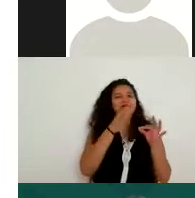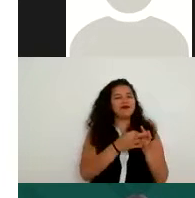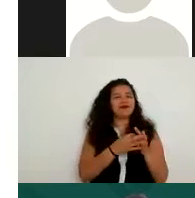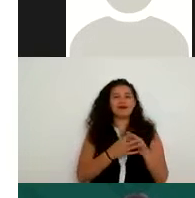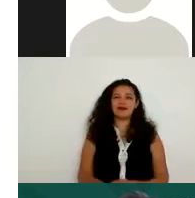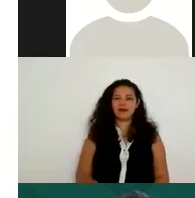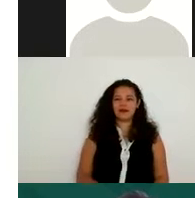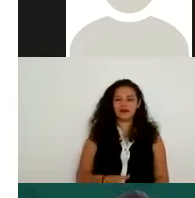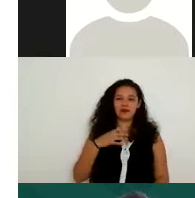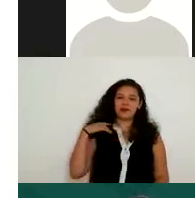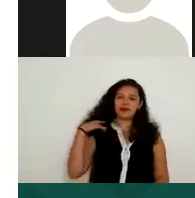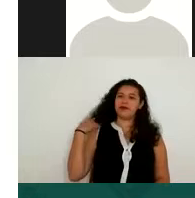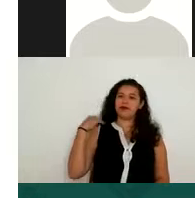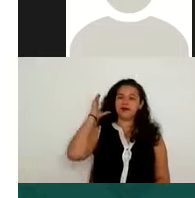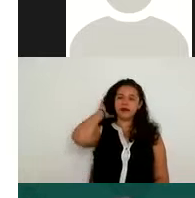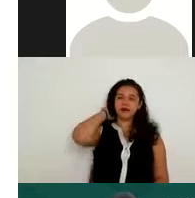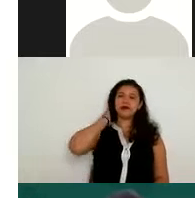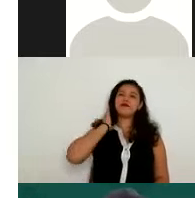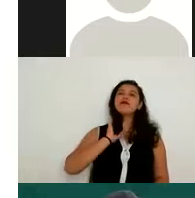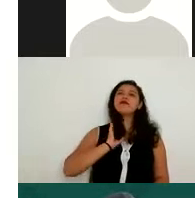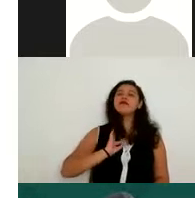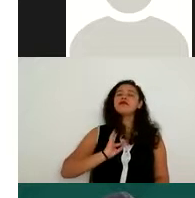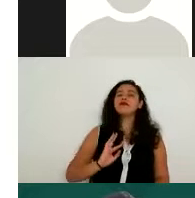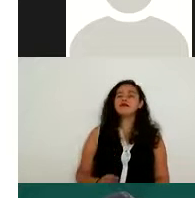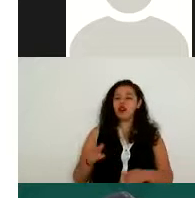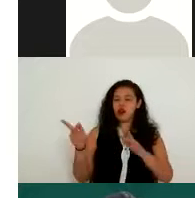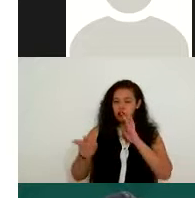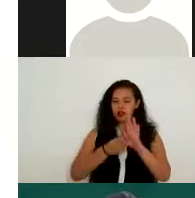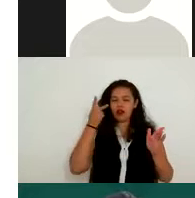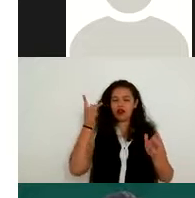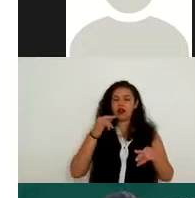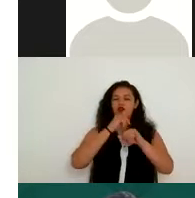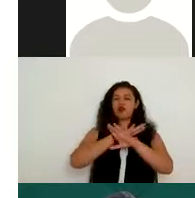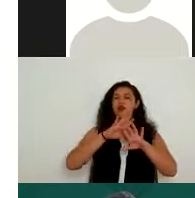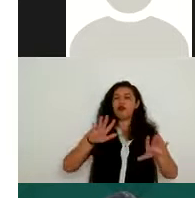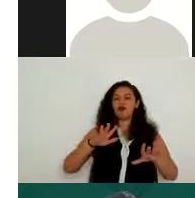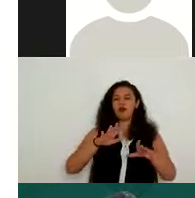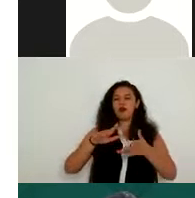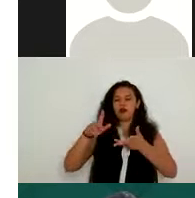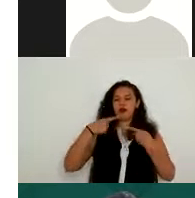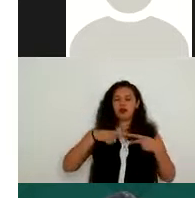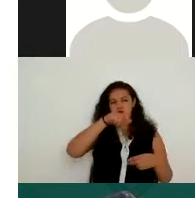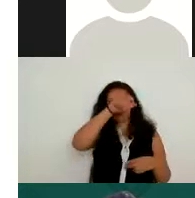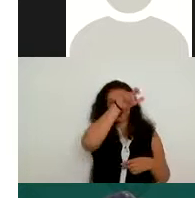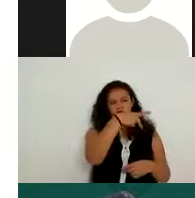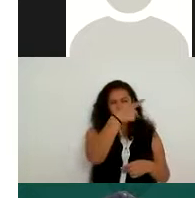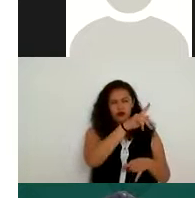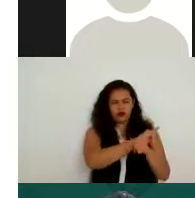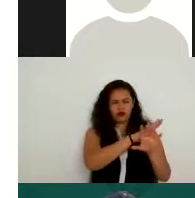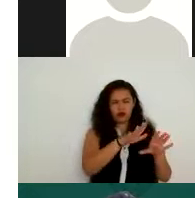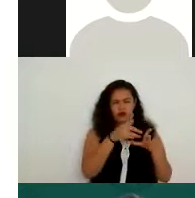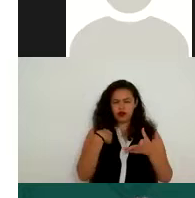Sí, gracias. Repito, los datos personales, cualquier información concerniente a una persona física identificada o